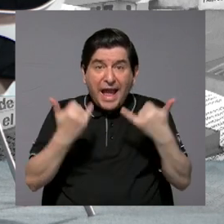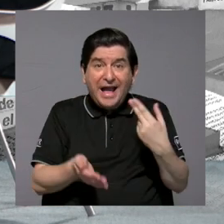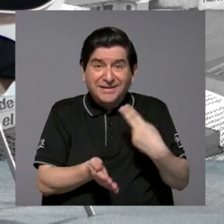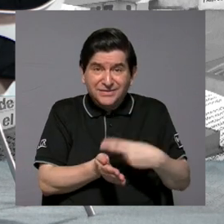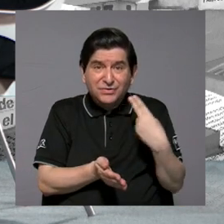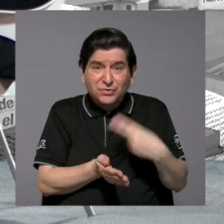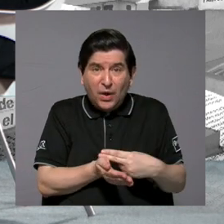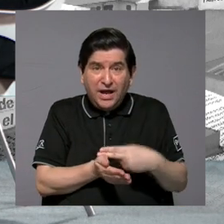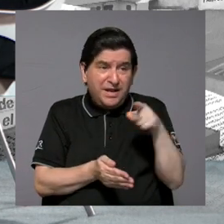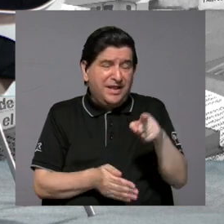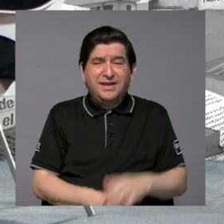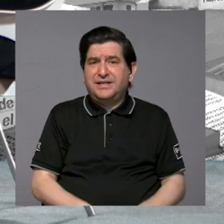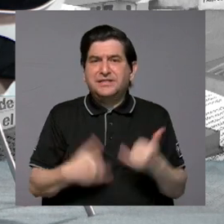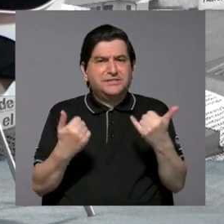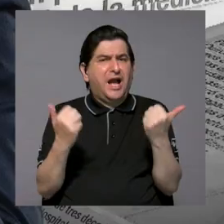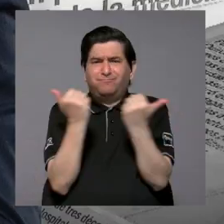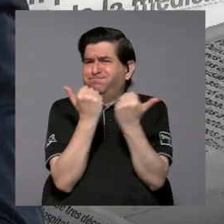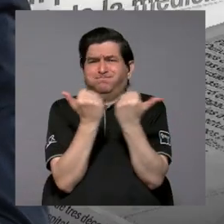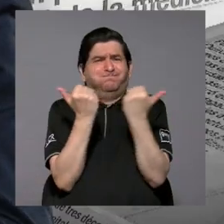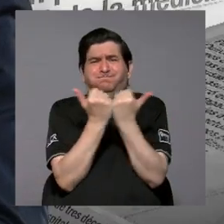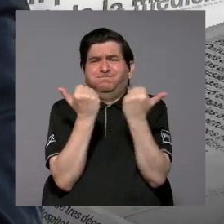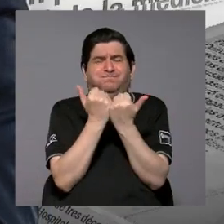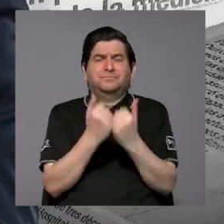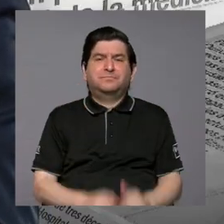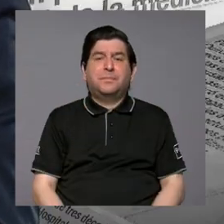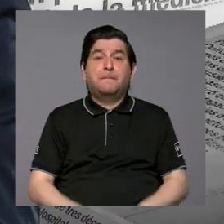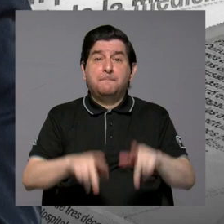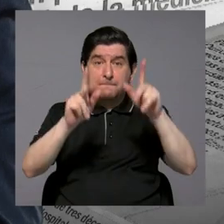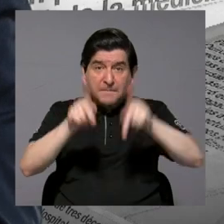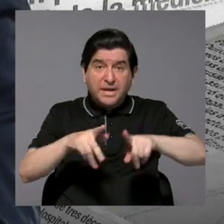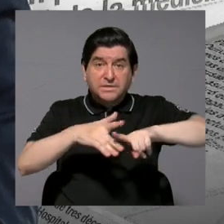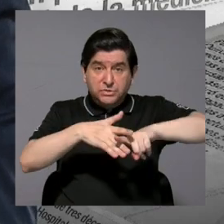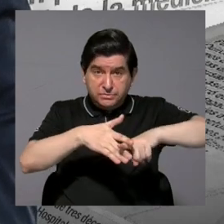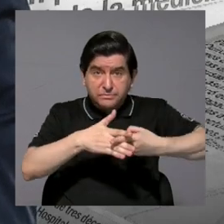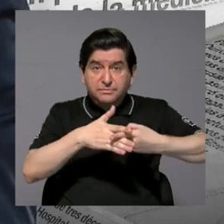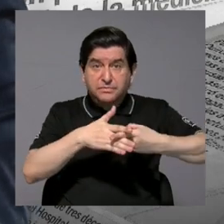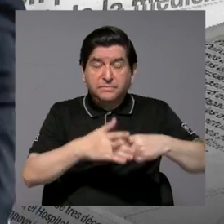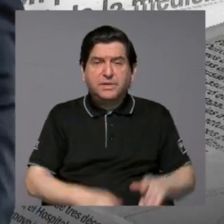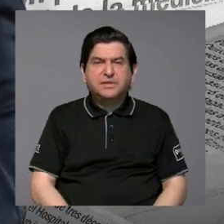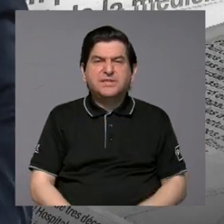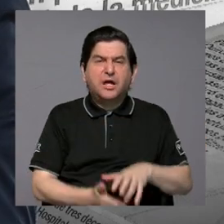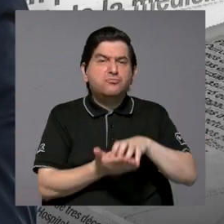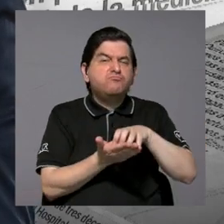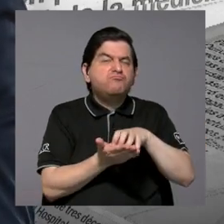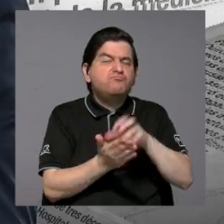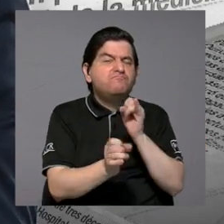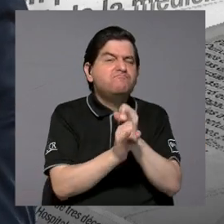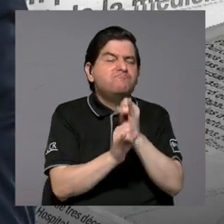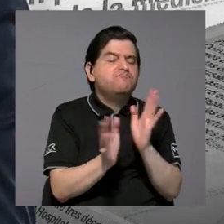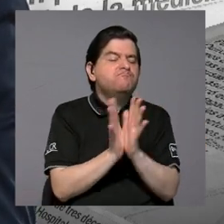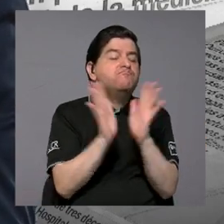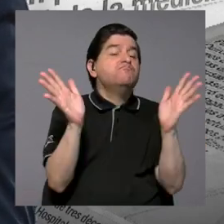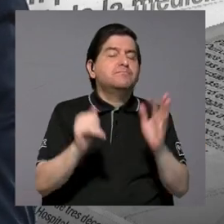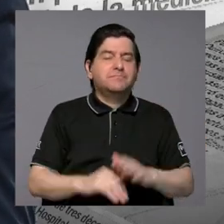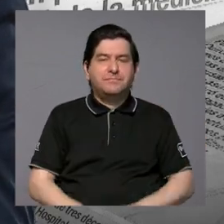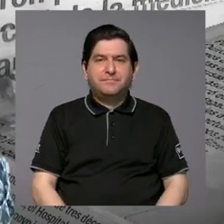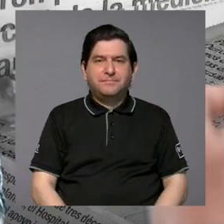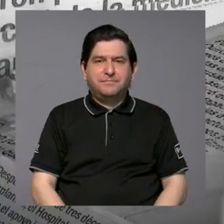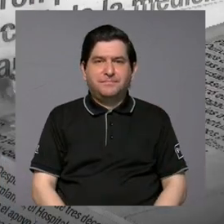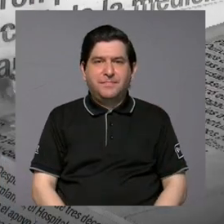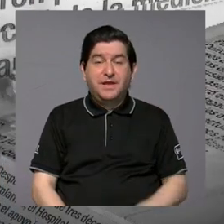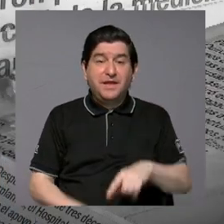hospital no da abasto. Entonces, ahí las personas empiezan a dudar de la institucionalidad pública. Y